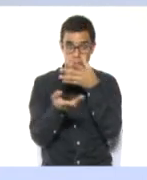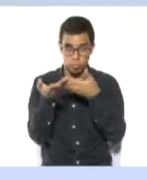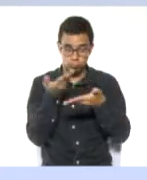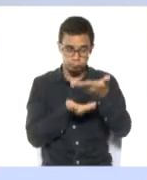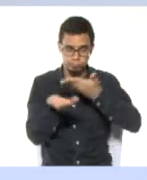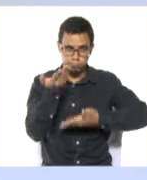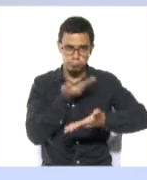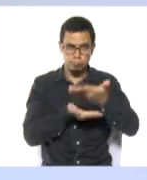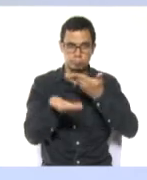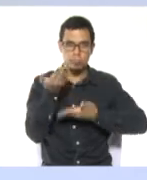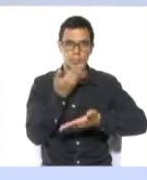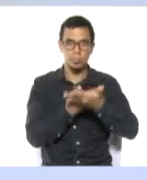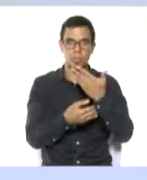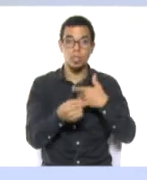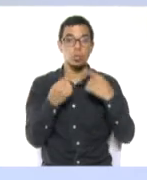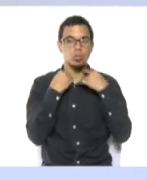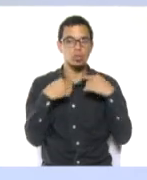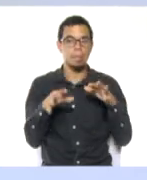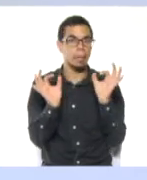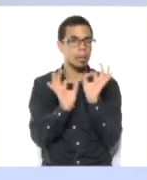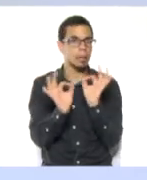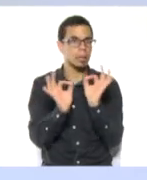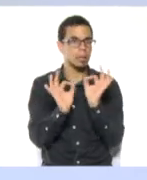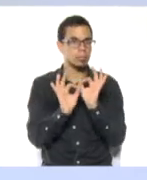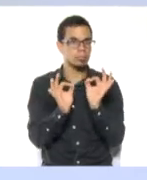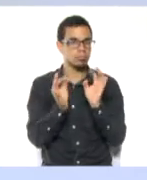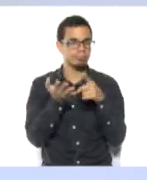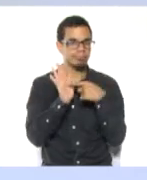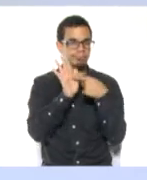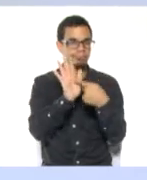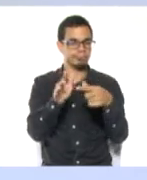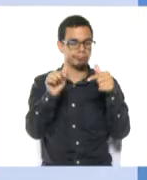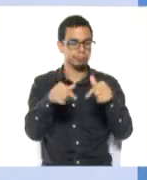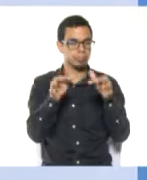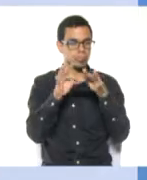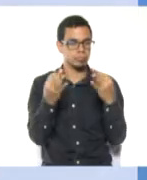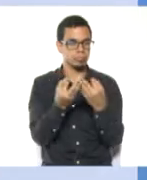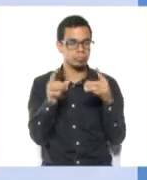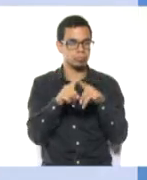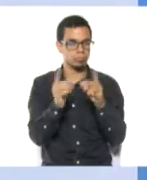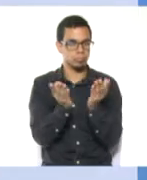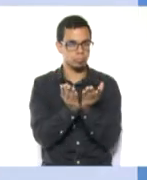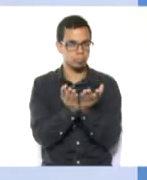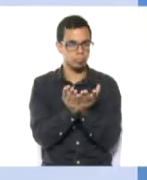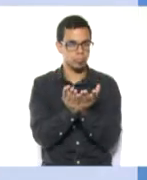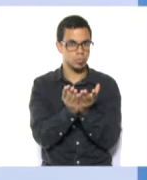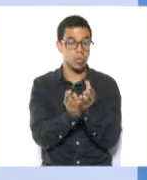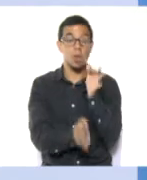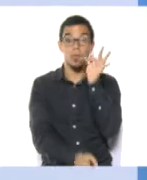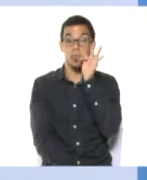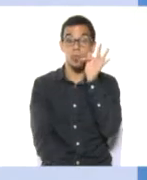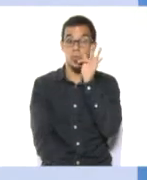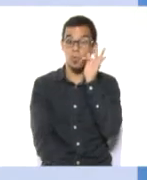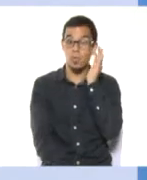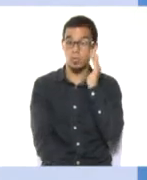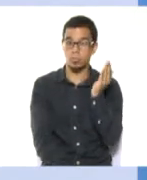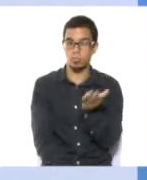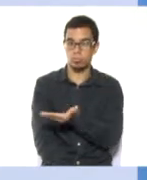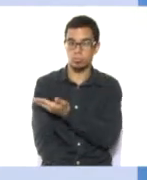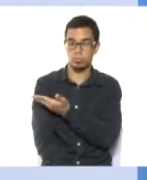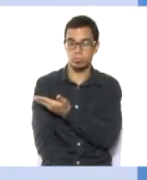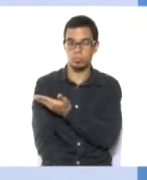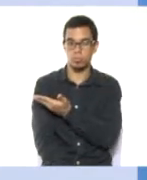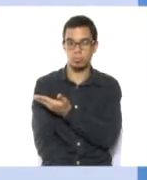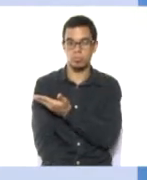todos nosotros y no se pierdan ninguna de nuestras programaciones. Pueden seguirnos por Facebook y por Instagram como